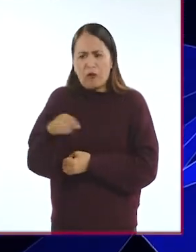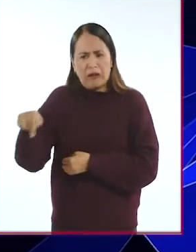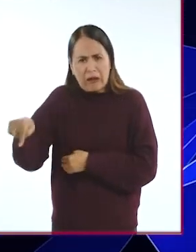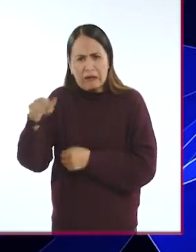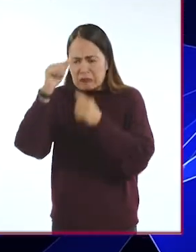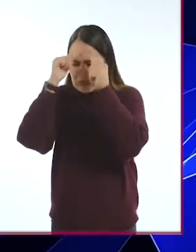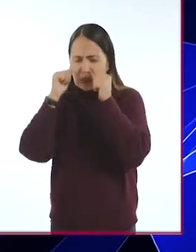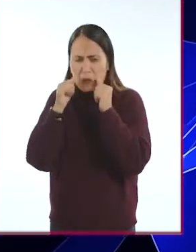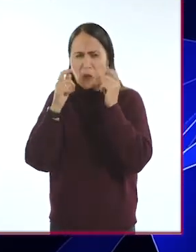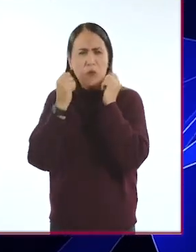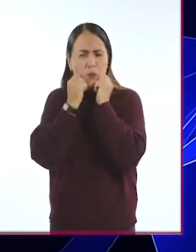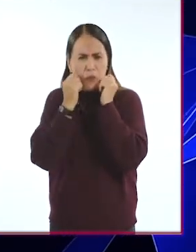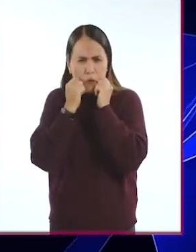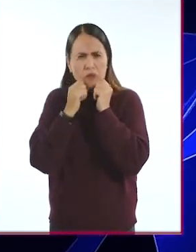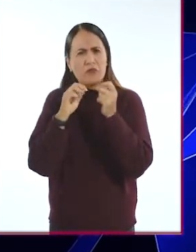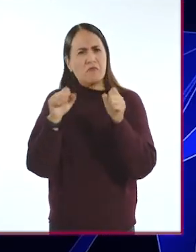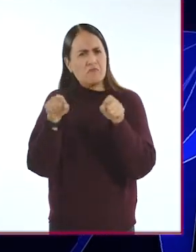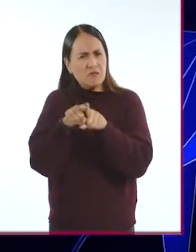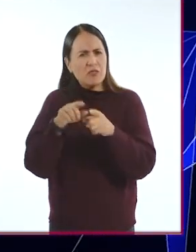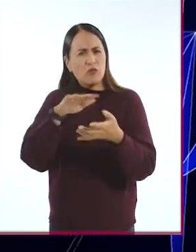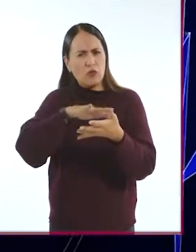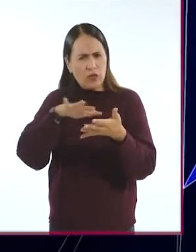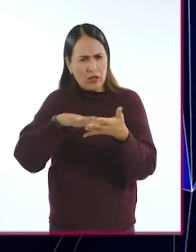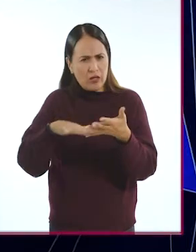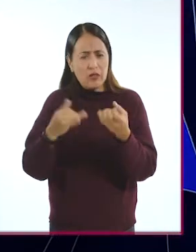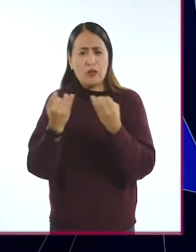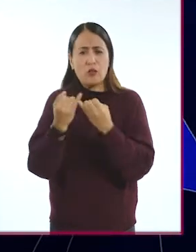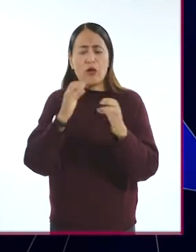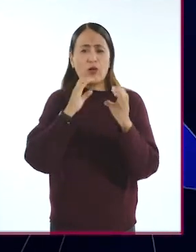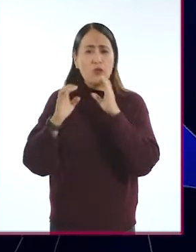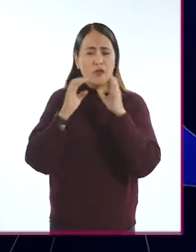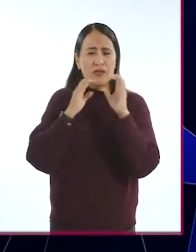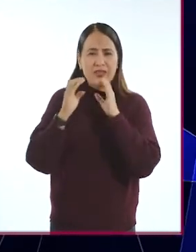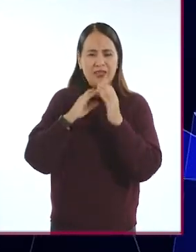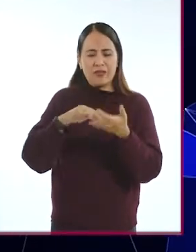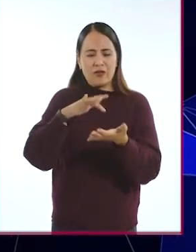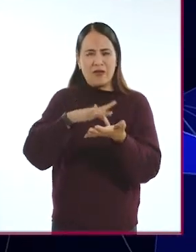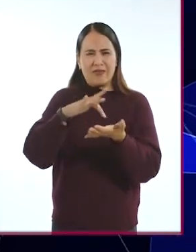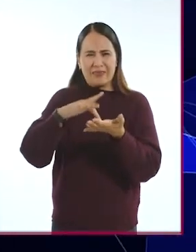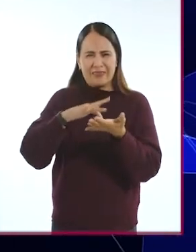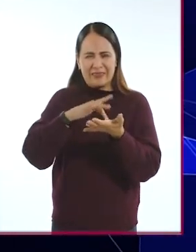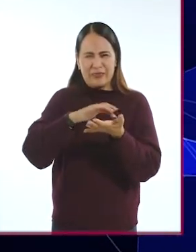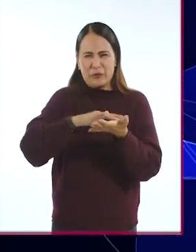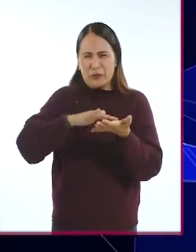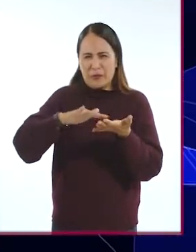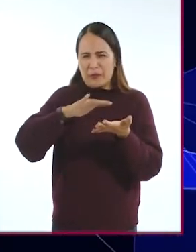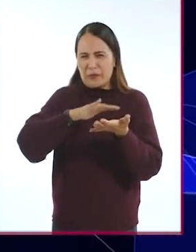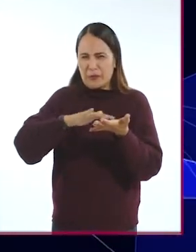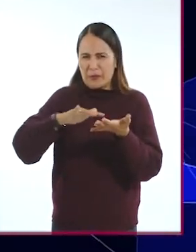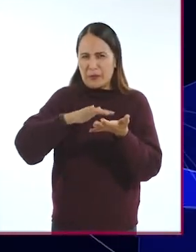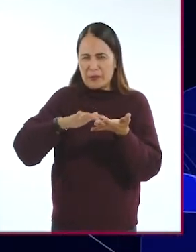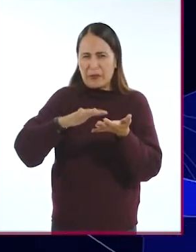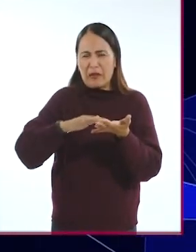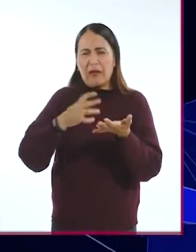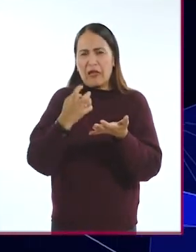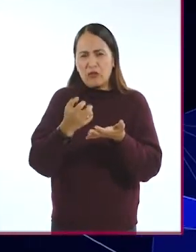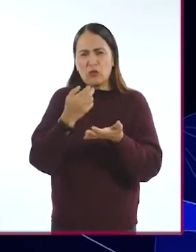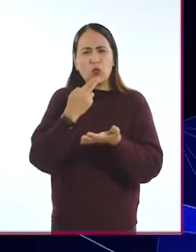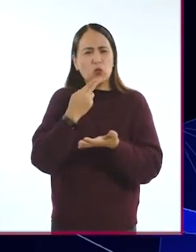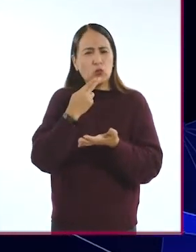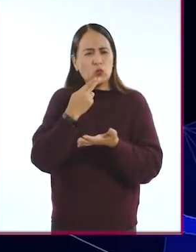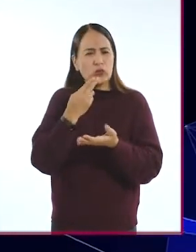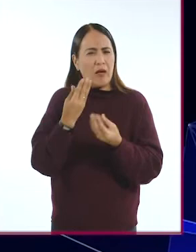de leerlos y toda la comunicación que se establece a partir del braille, verdaderamente ha sido de utilidad,